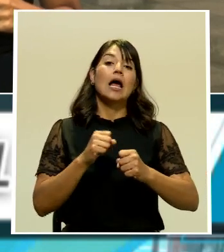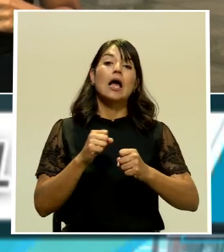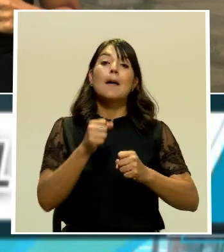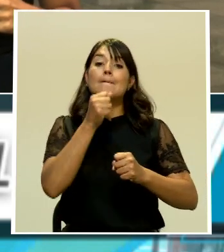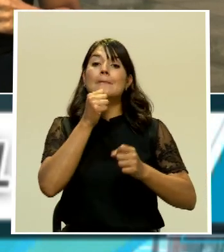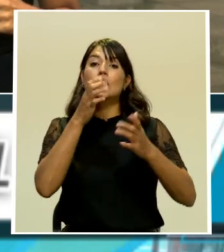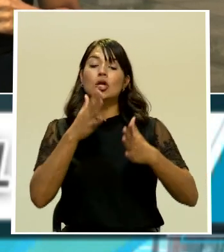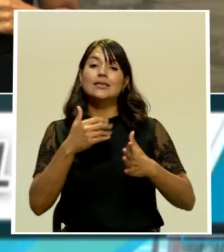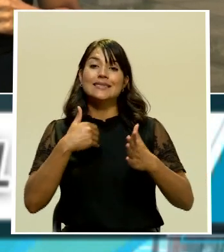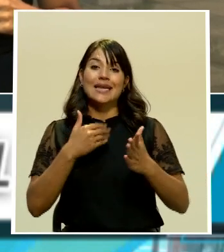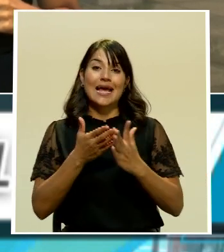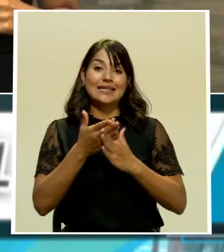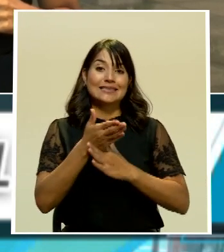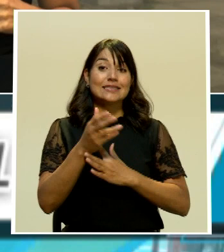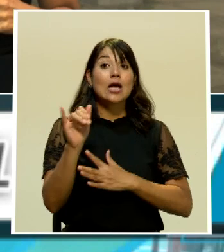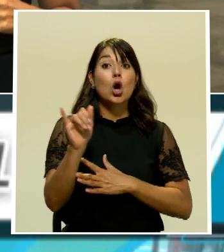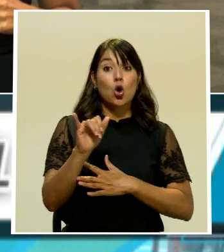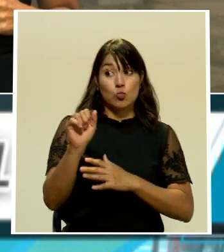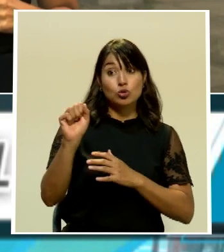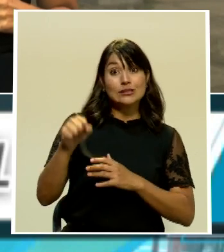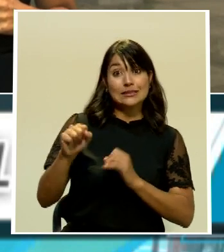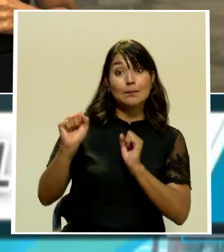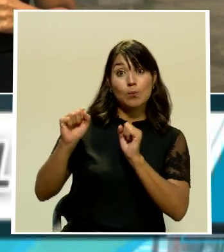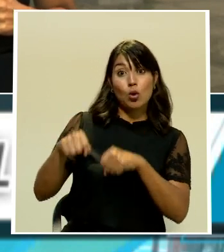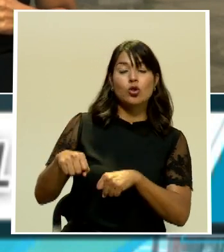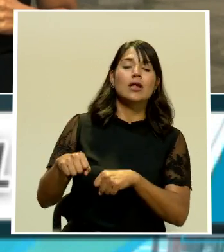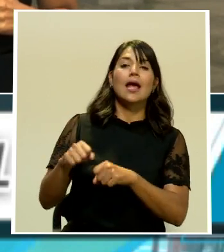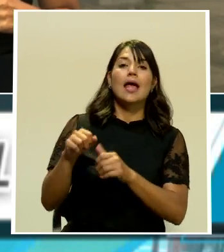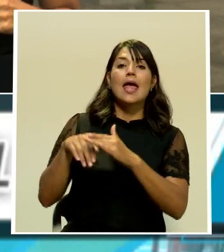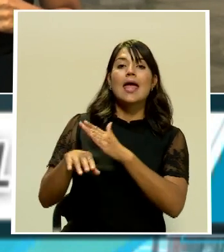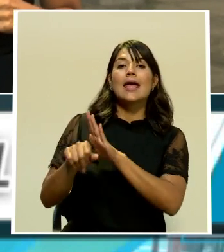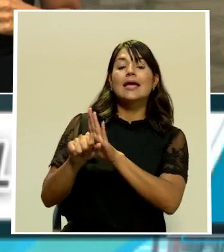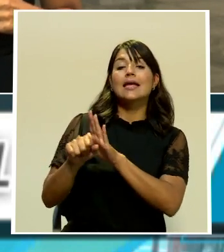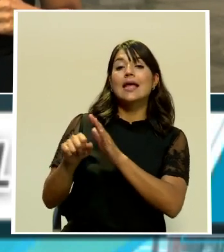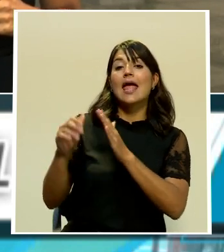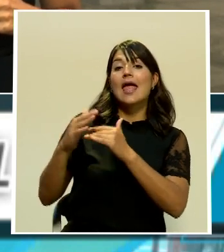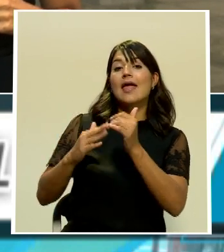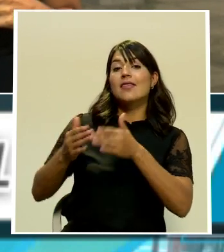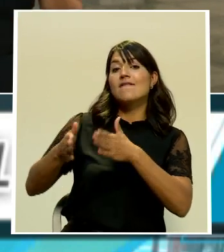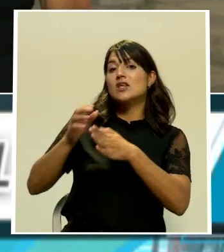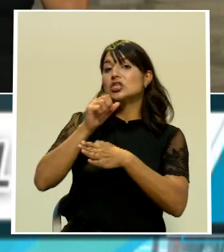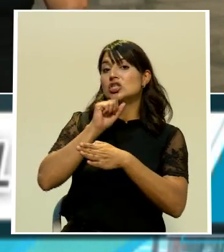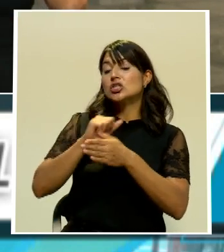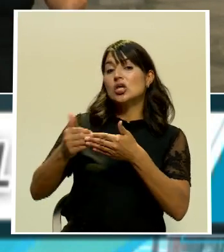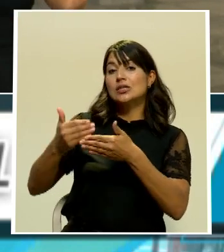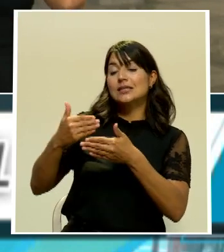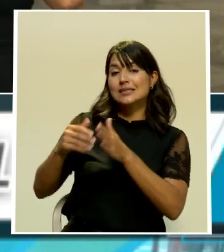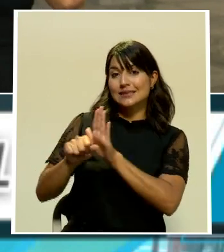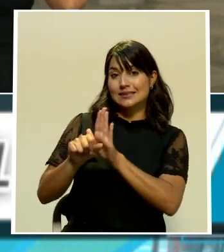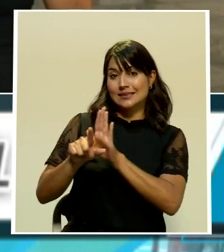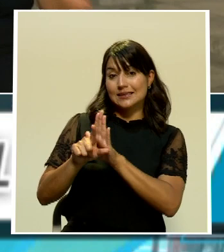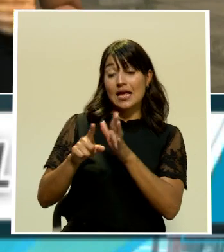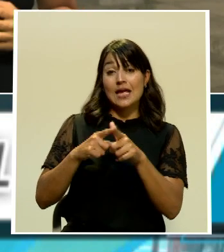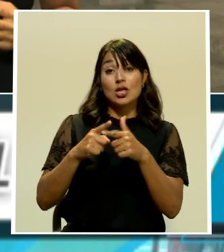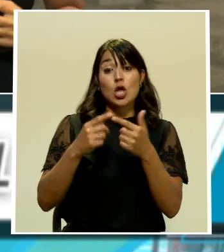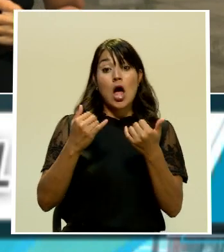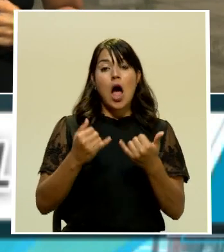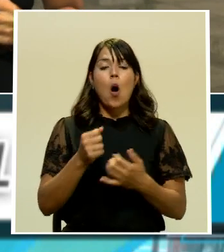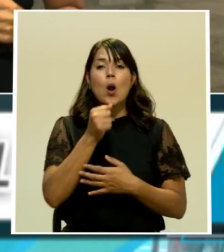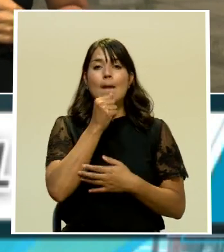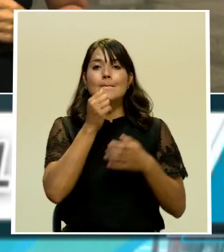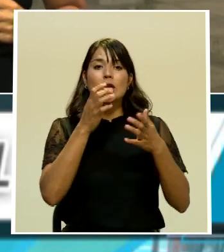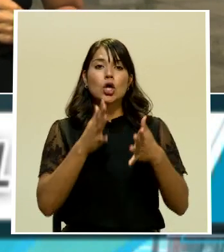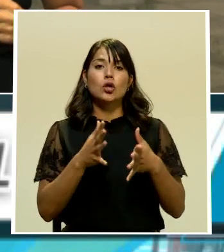antiguo congreso en la antigua asamblea legislativa eso es lo que la prensa le está pidiendo a Antonio